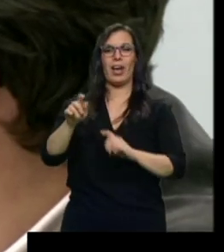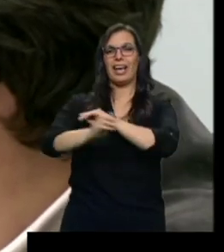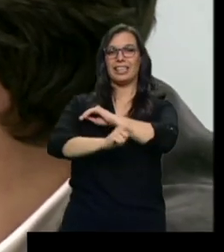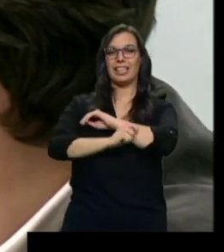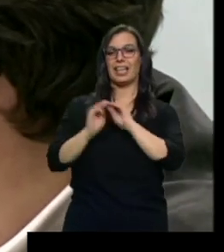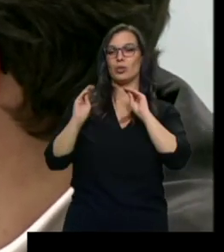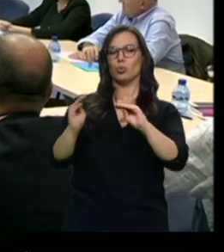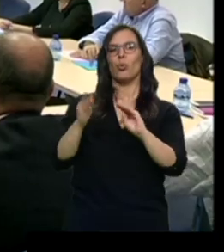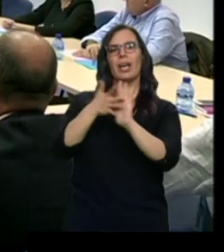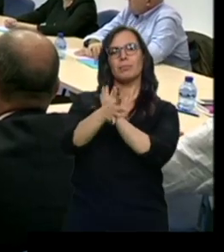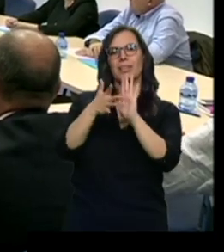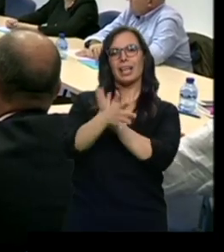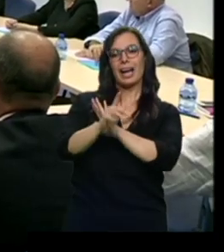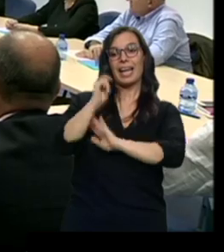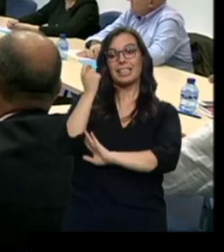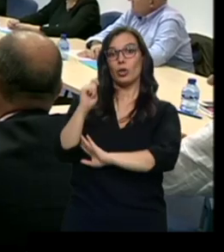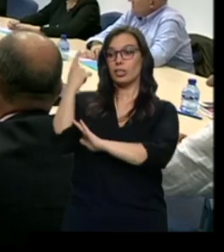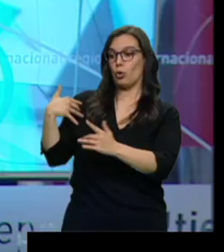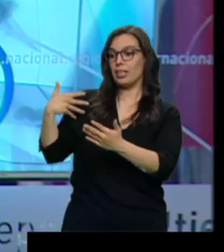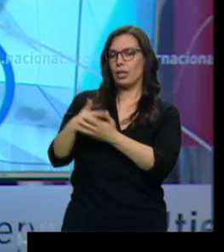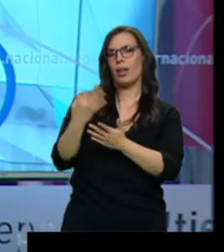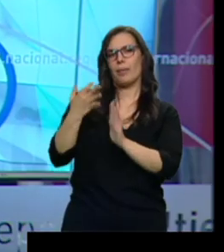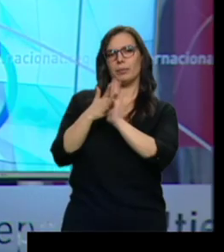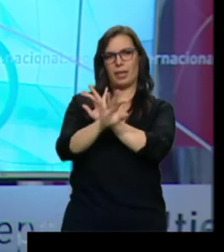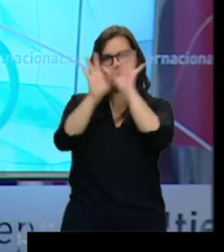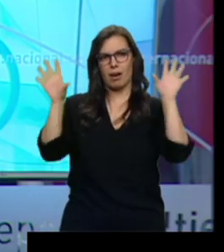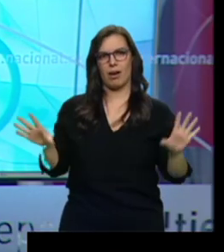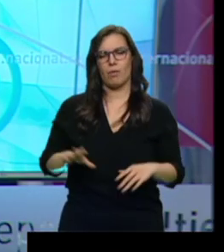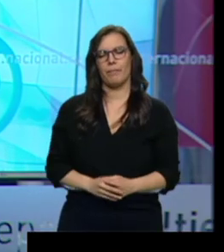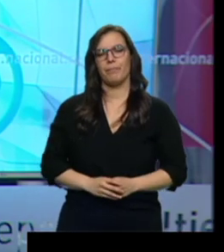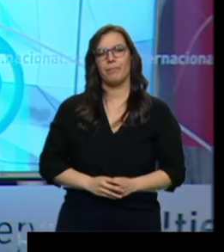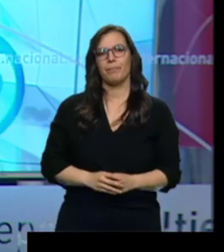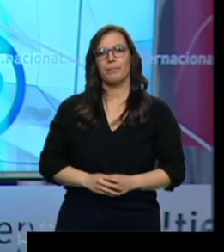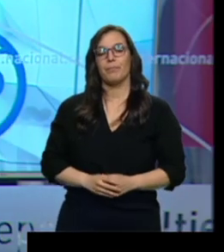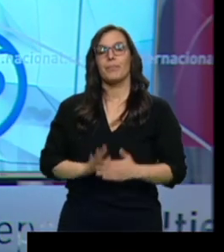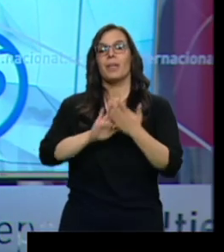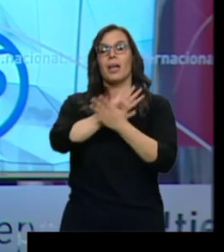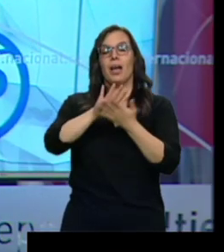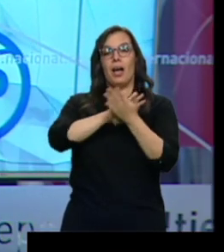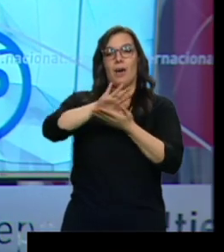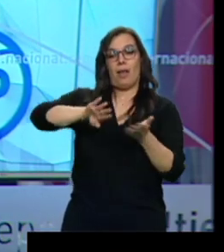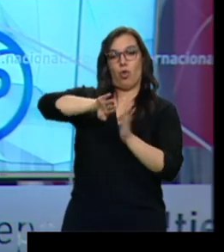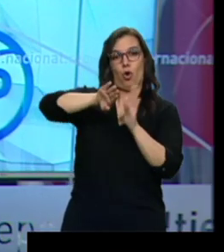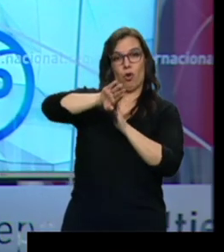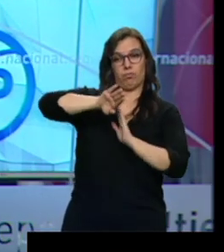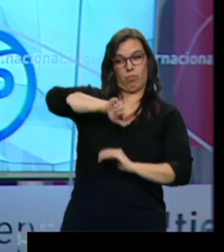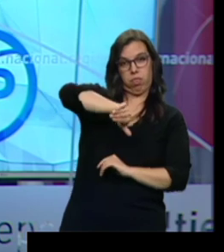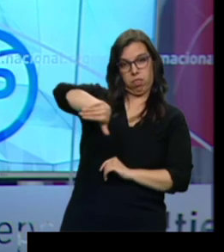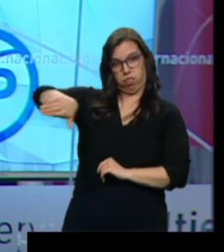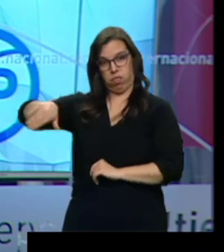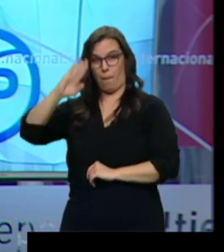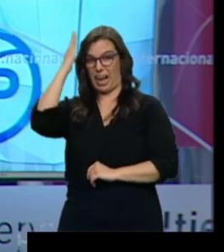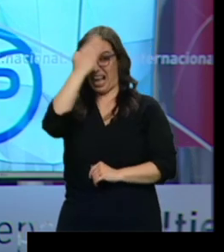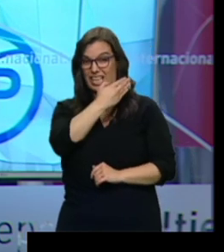explicar mejor los logros conseguidos. Quien sí se ha pronunciado sobre el giro de Pablo Casado al centro es el portavoz de la